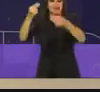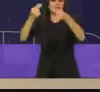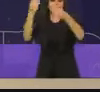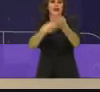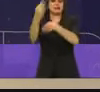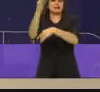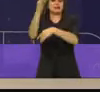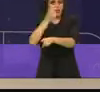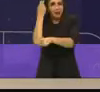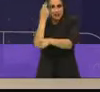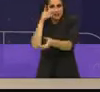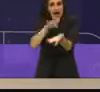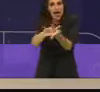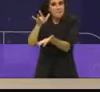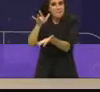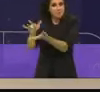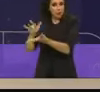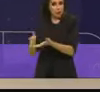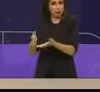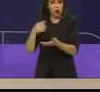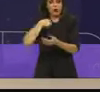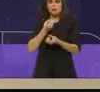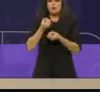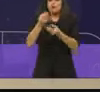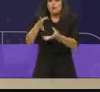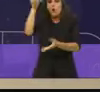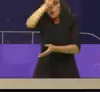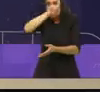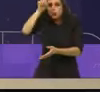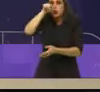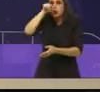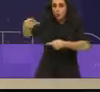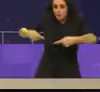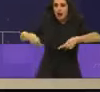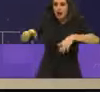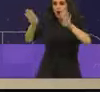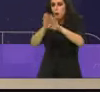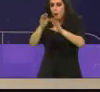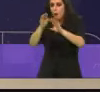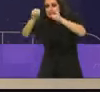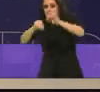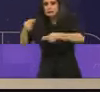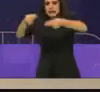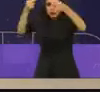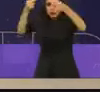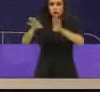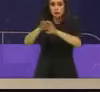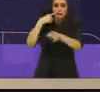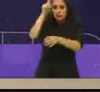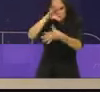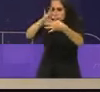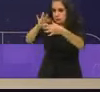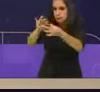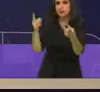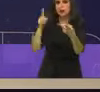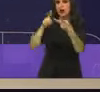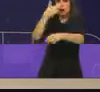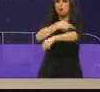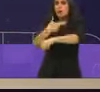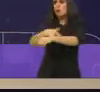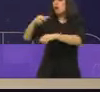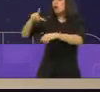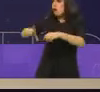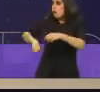Un consejo de inversión que te ayude a planear, que te vacune de la burocracia y que si te piden algo de